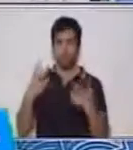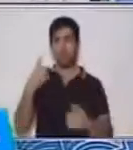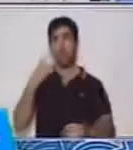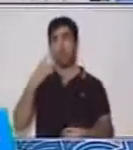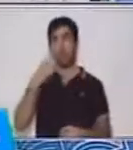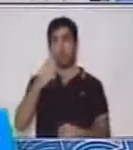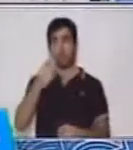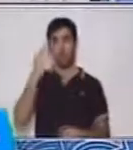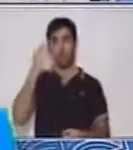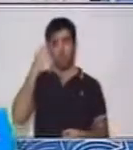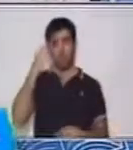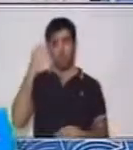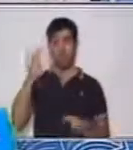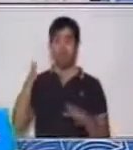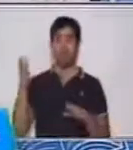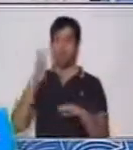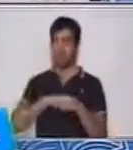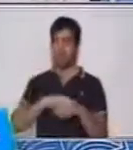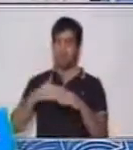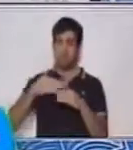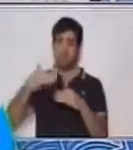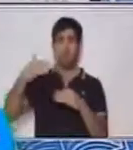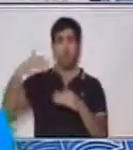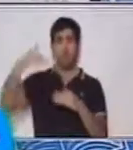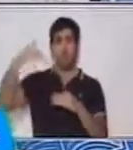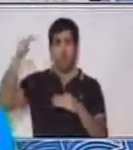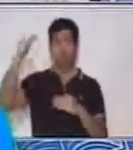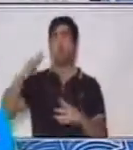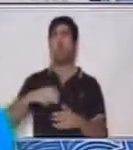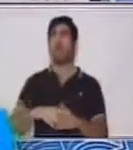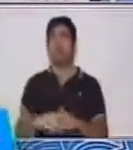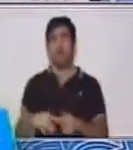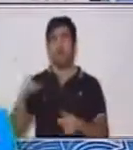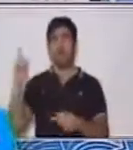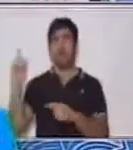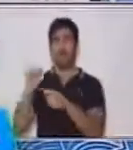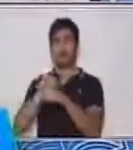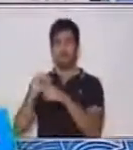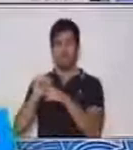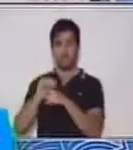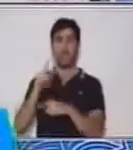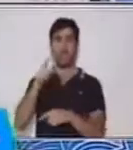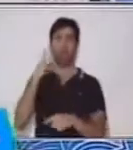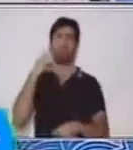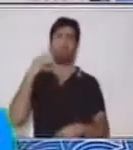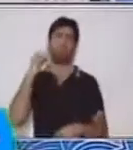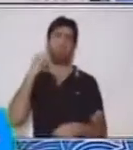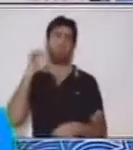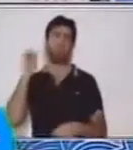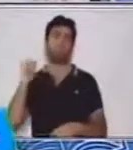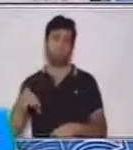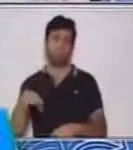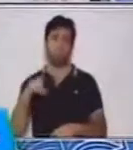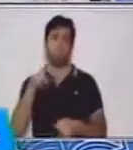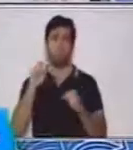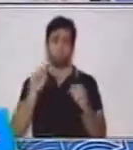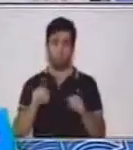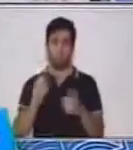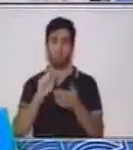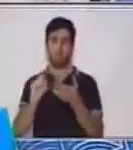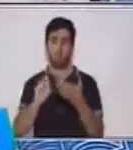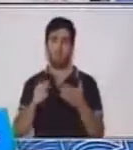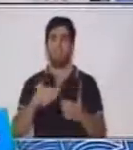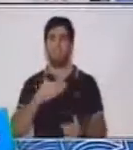para que cuando ya trabajemos lo demás en los ejercicios, ya seamos expertos en poder trabajar y poder